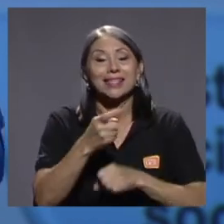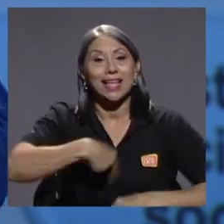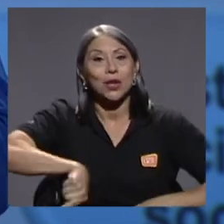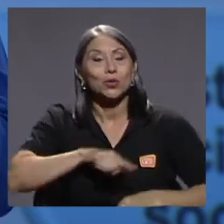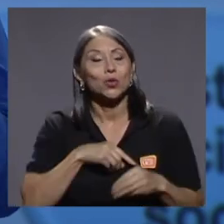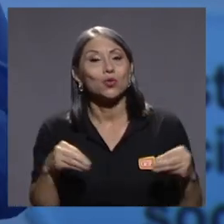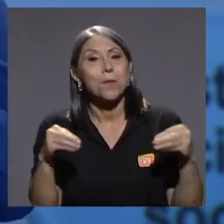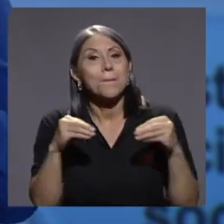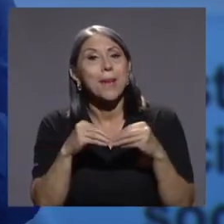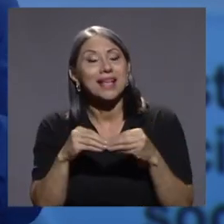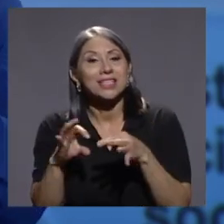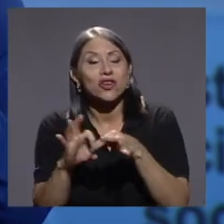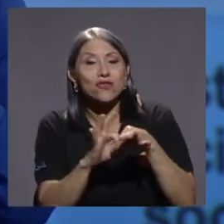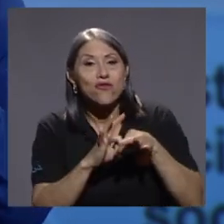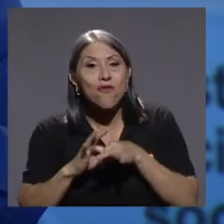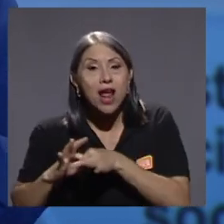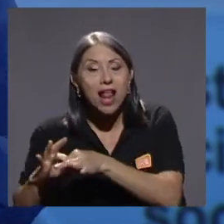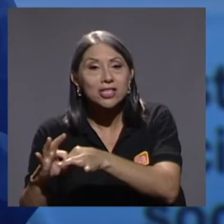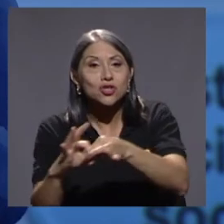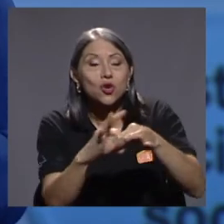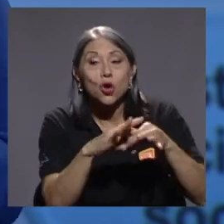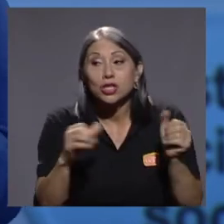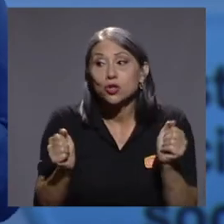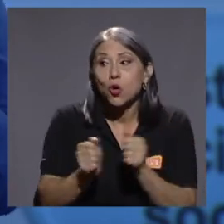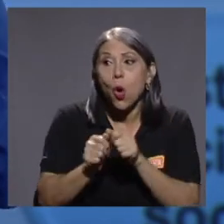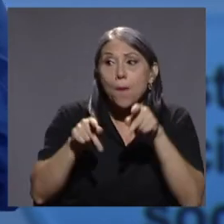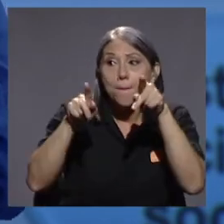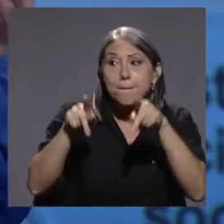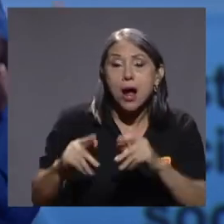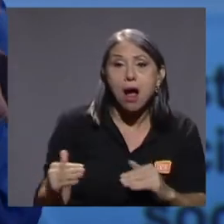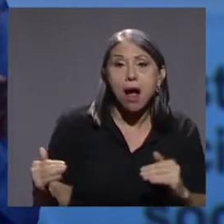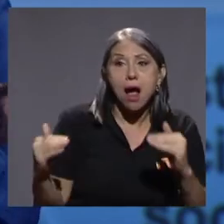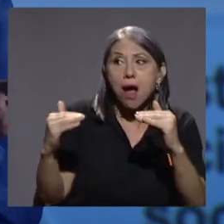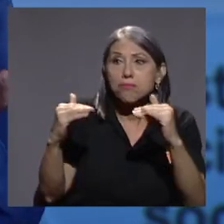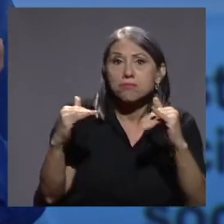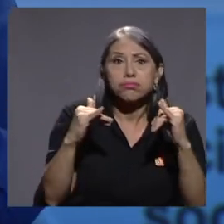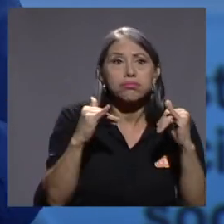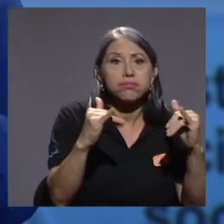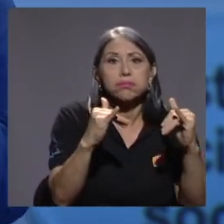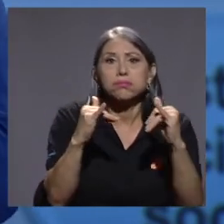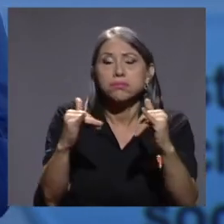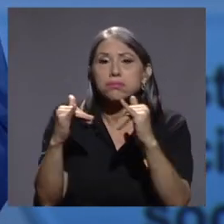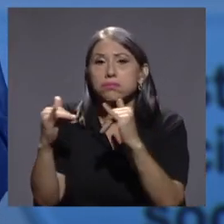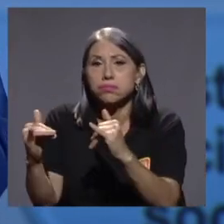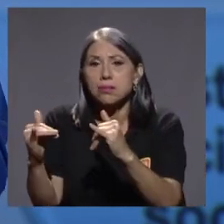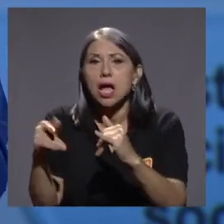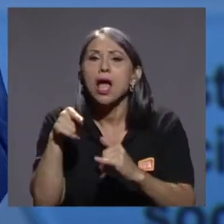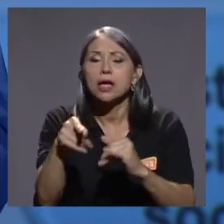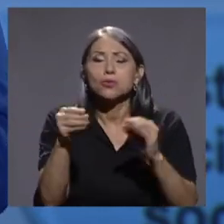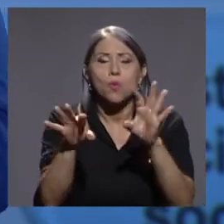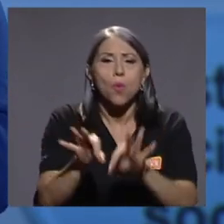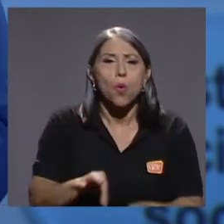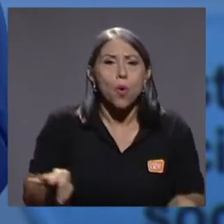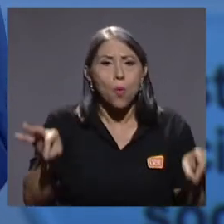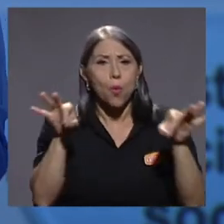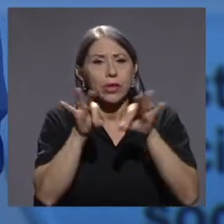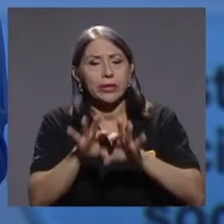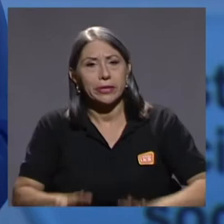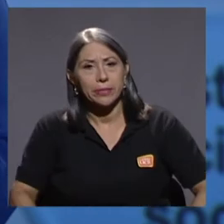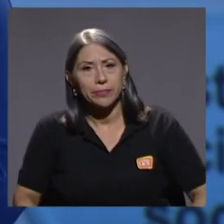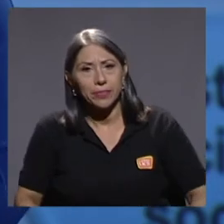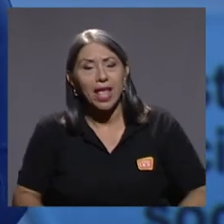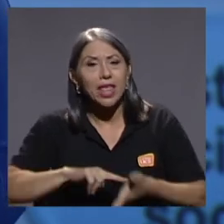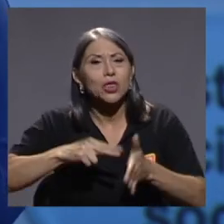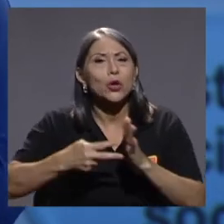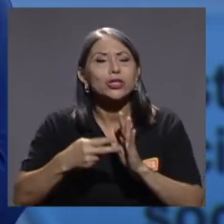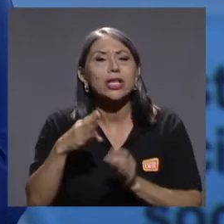demás pares. Y eso, en términos de educación, ha sido muy importante. Entonces, ¿qué es el